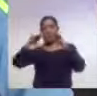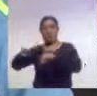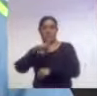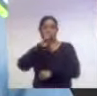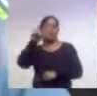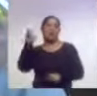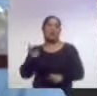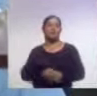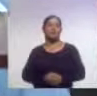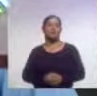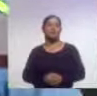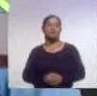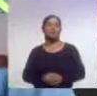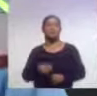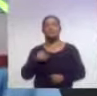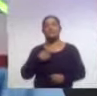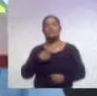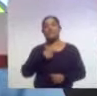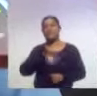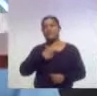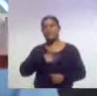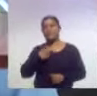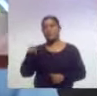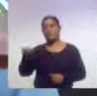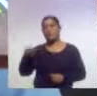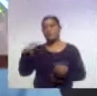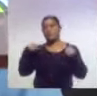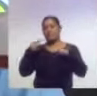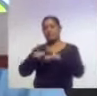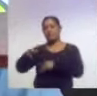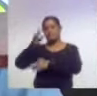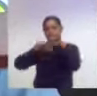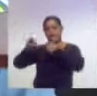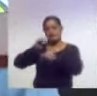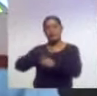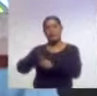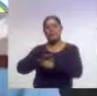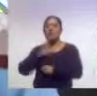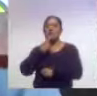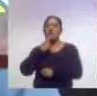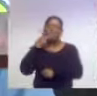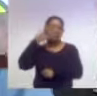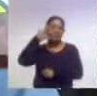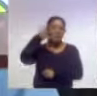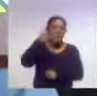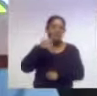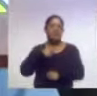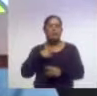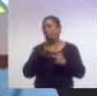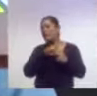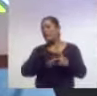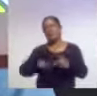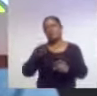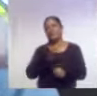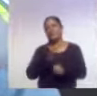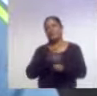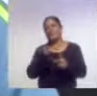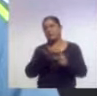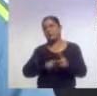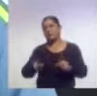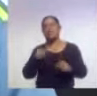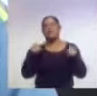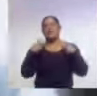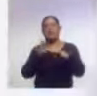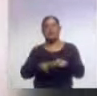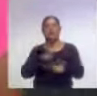Me gusta lo que nos está enseñando el profesor, que pues es más que nada me va a servir para futuro, porque estoy empezando en esto de ser